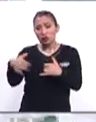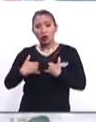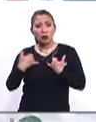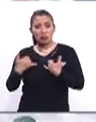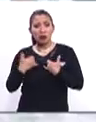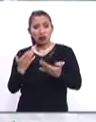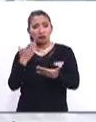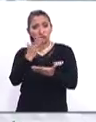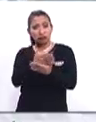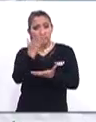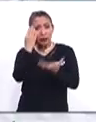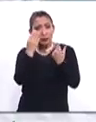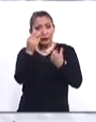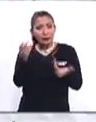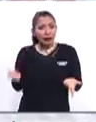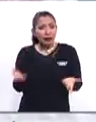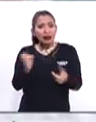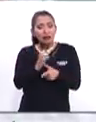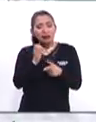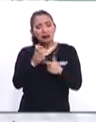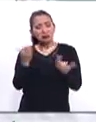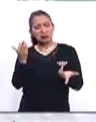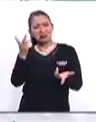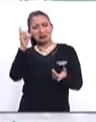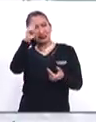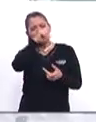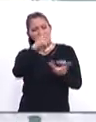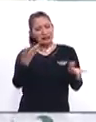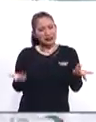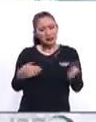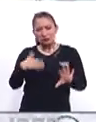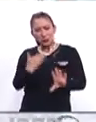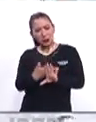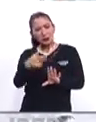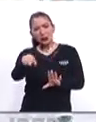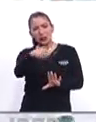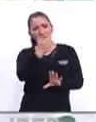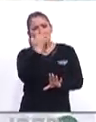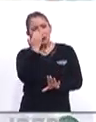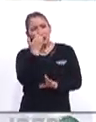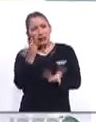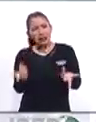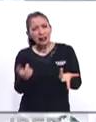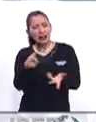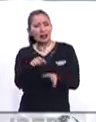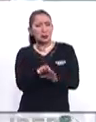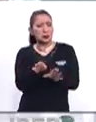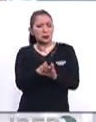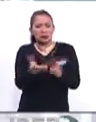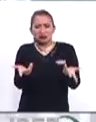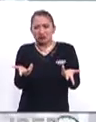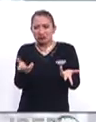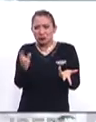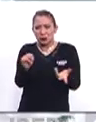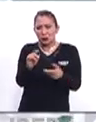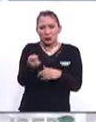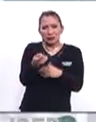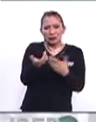jóvenes van acá. Entonces es la verdad muy duro saber que atacan este tipo de entidades que pues la verdad no tienen